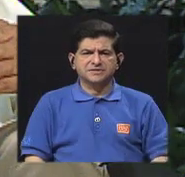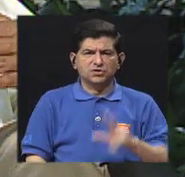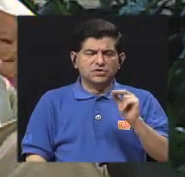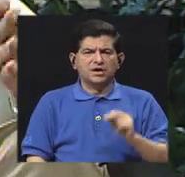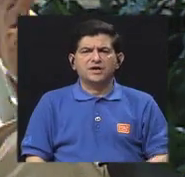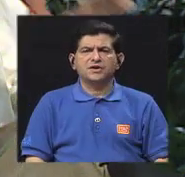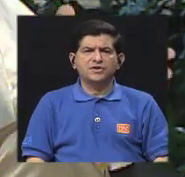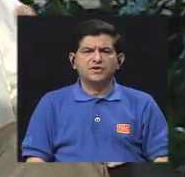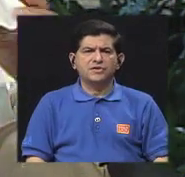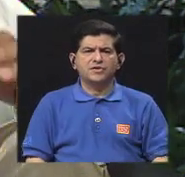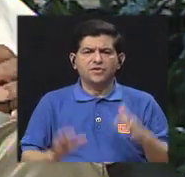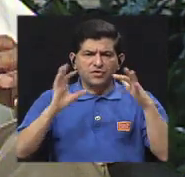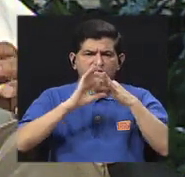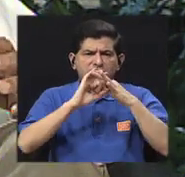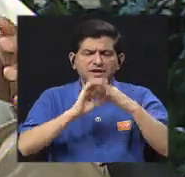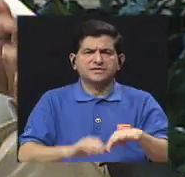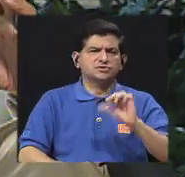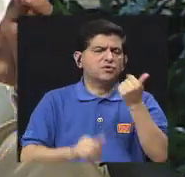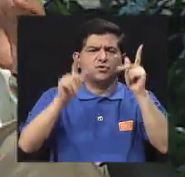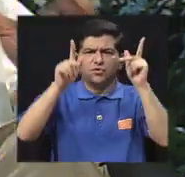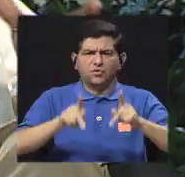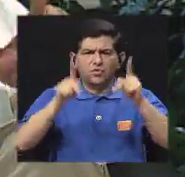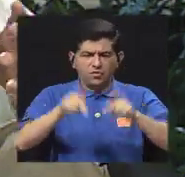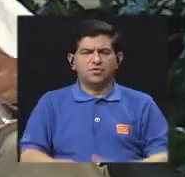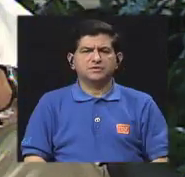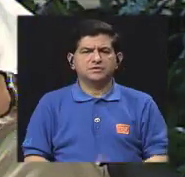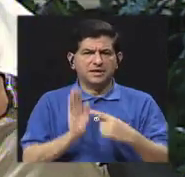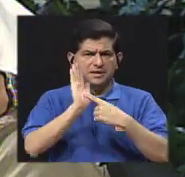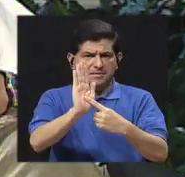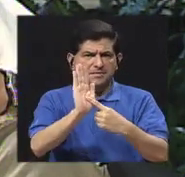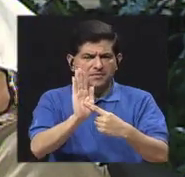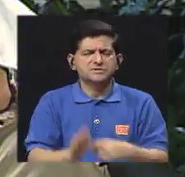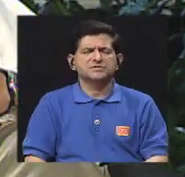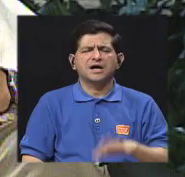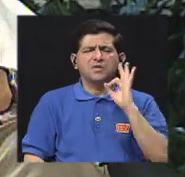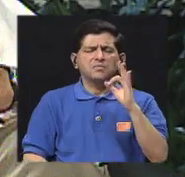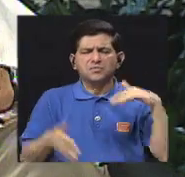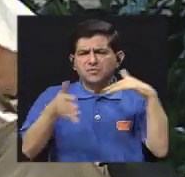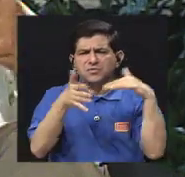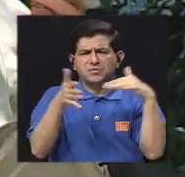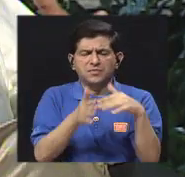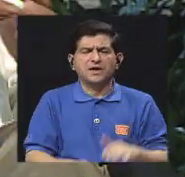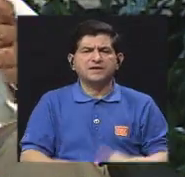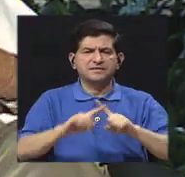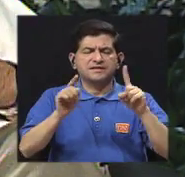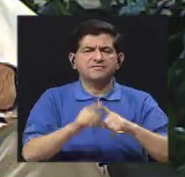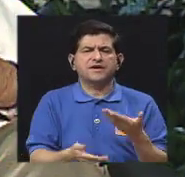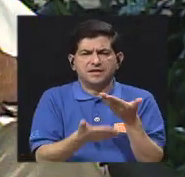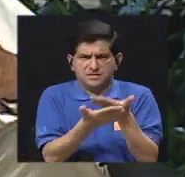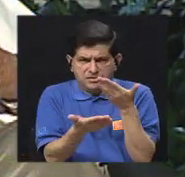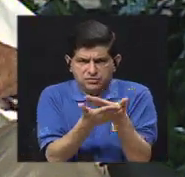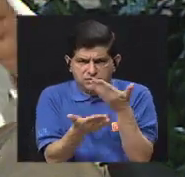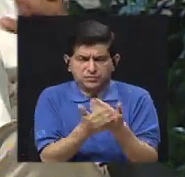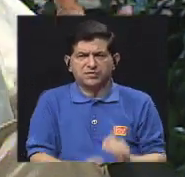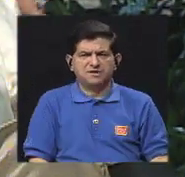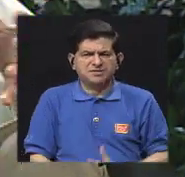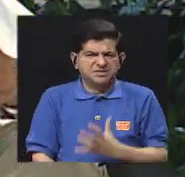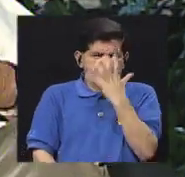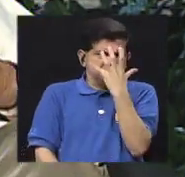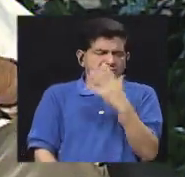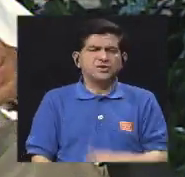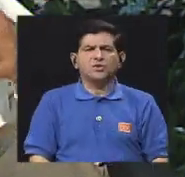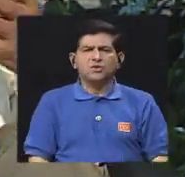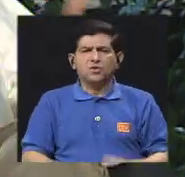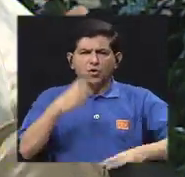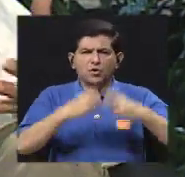como aislamiento social, y eso se escribe muy bien en los estudios, que hay señales donde hay irritabilidad,